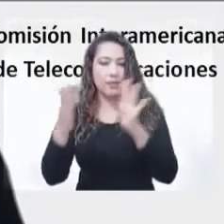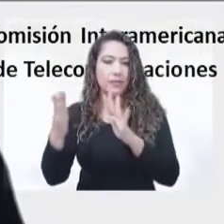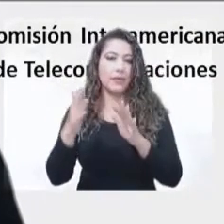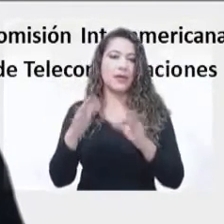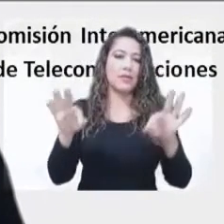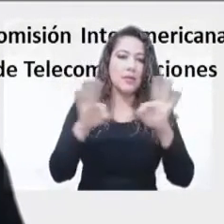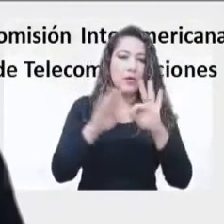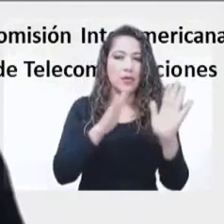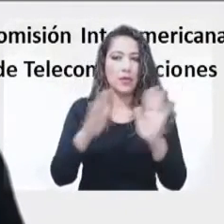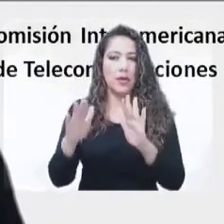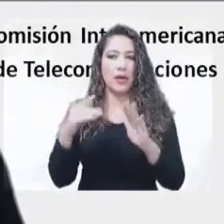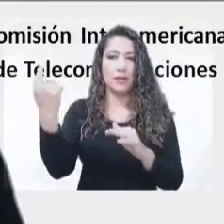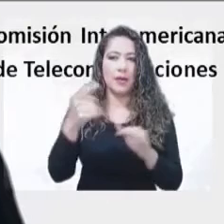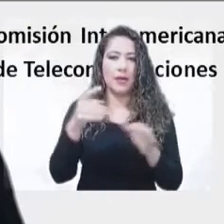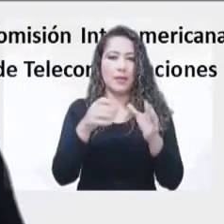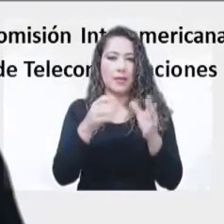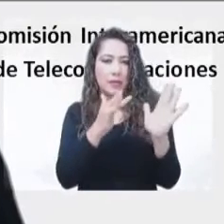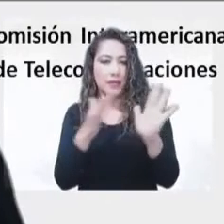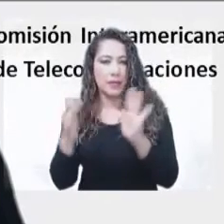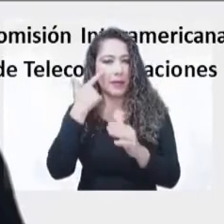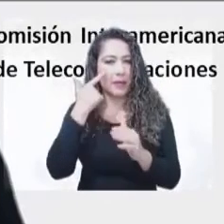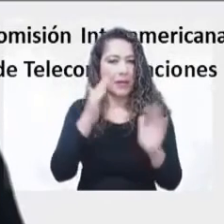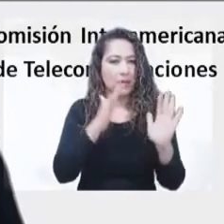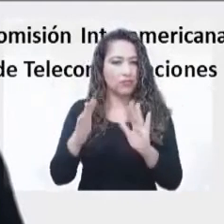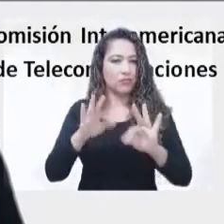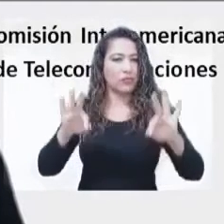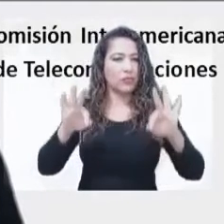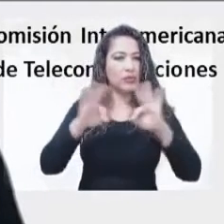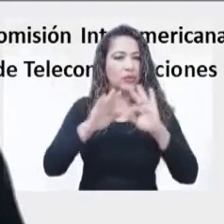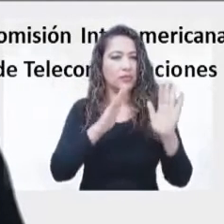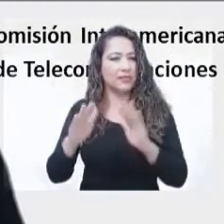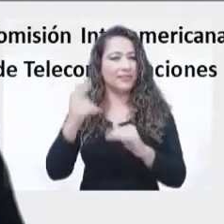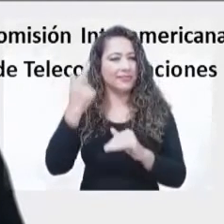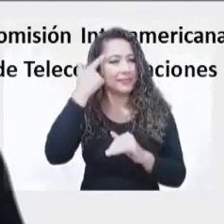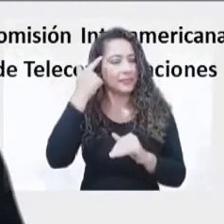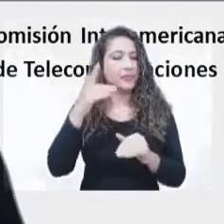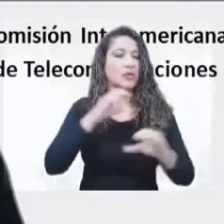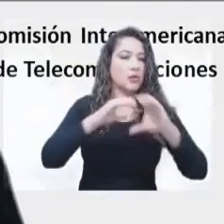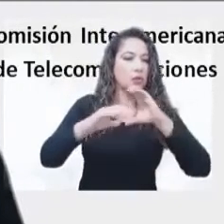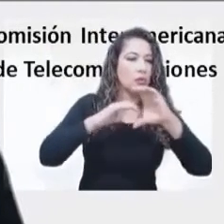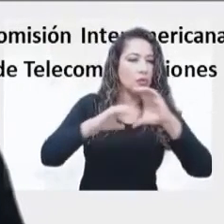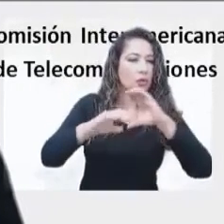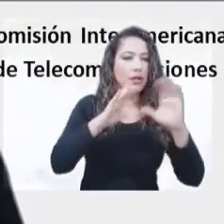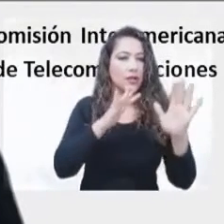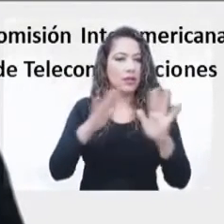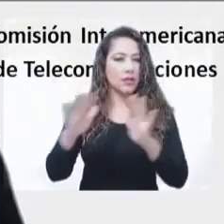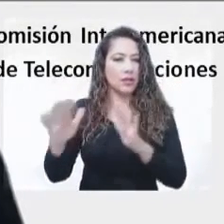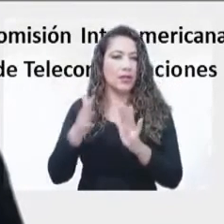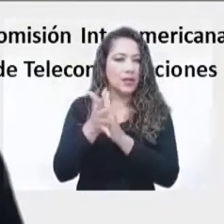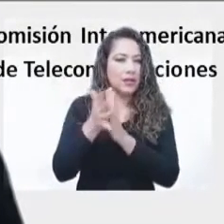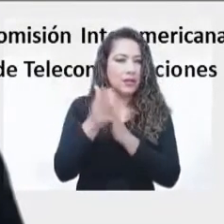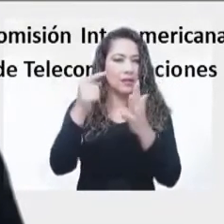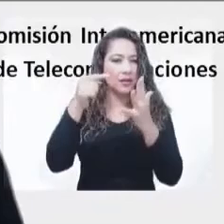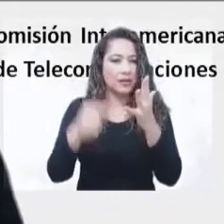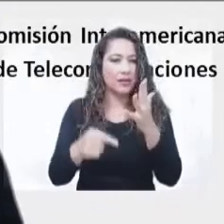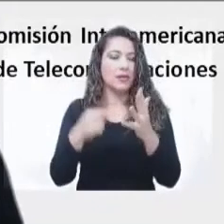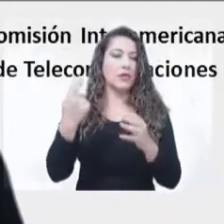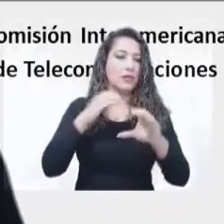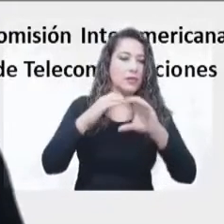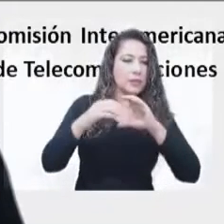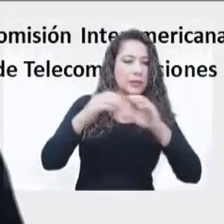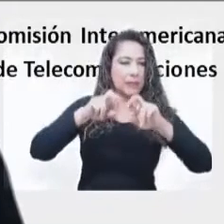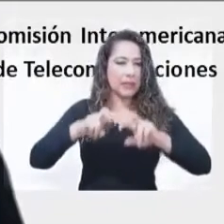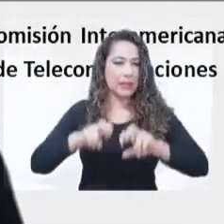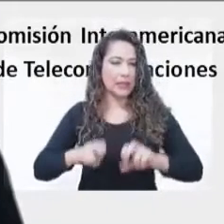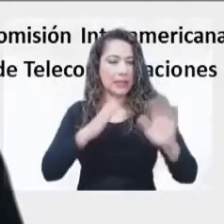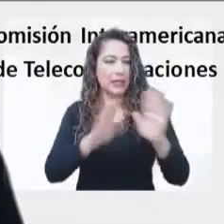estimular y fomentar el desarrollo de los servicios de radiocomunicaciones y el de fomentar la investigación, el desarrollo de nuevas